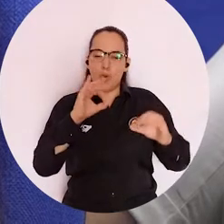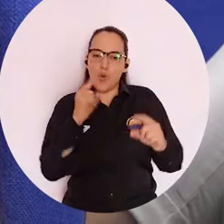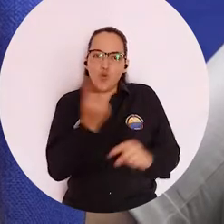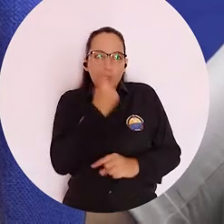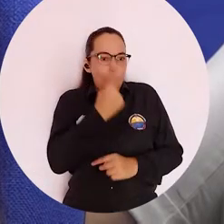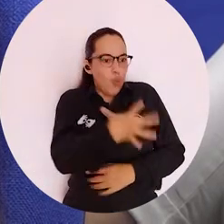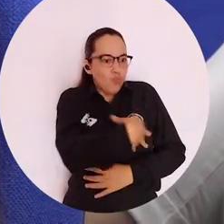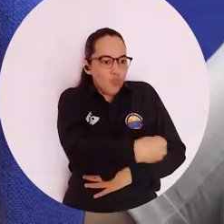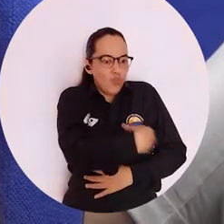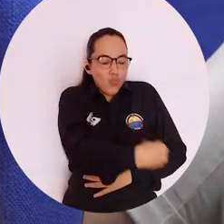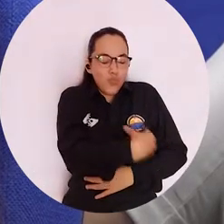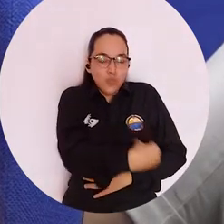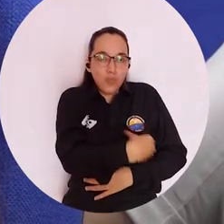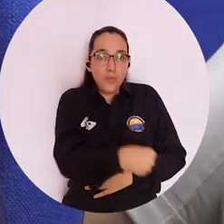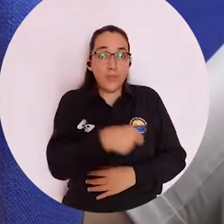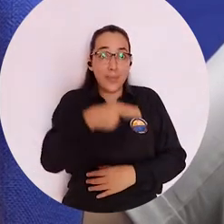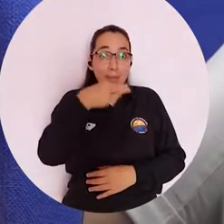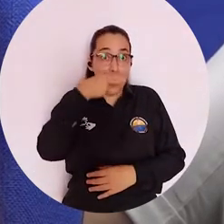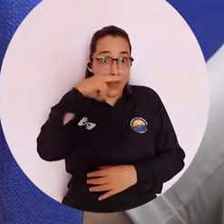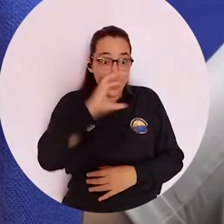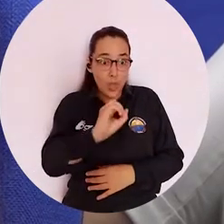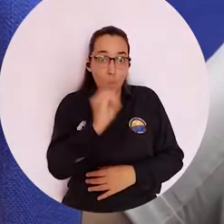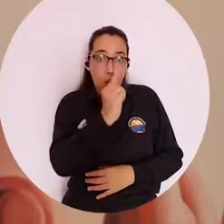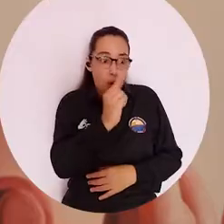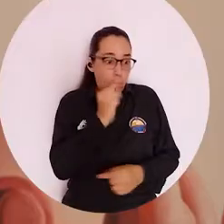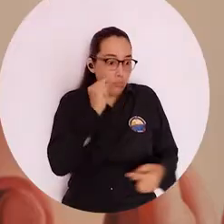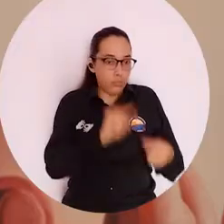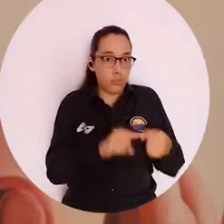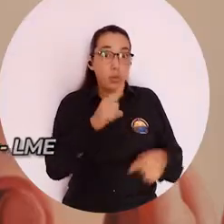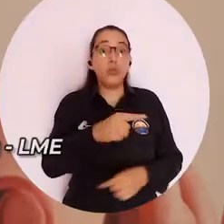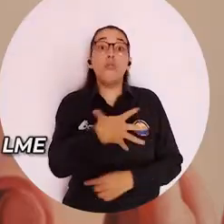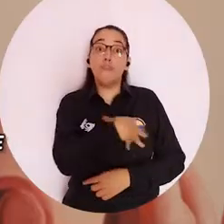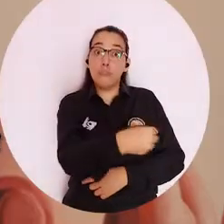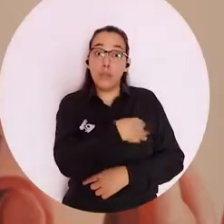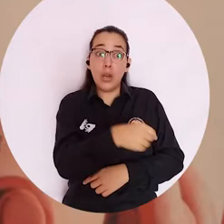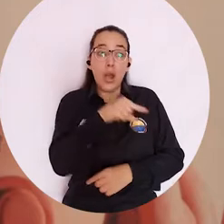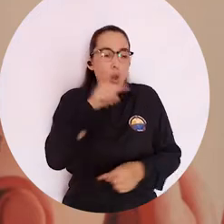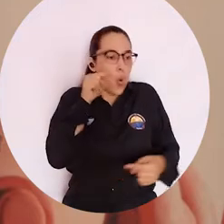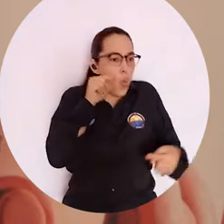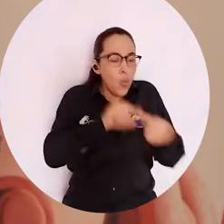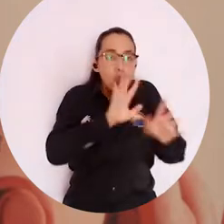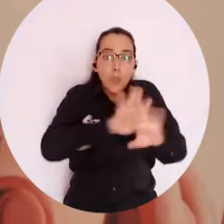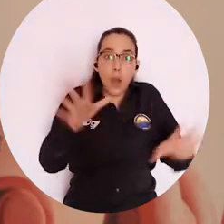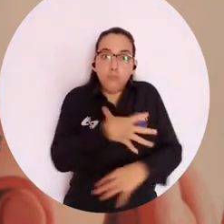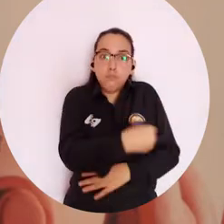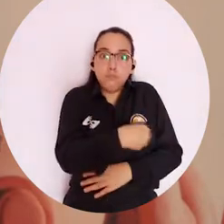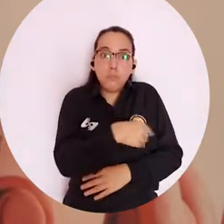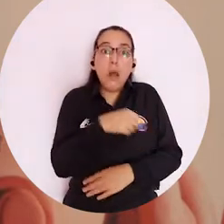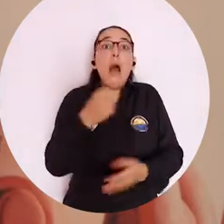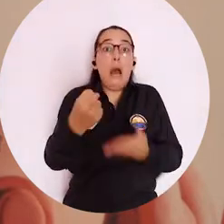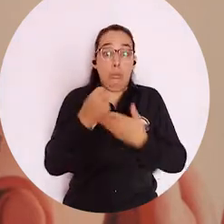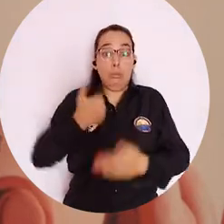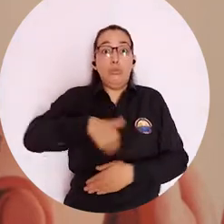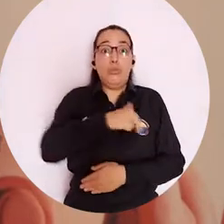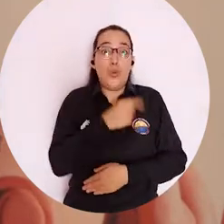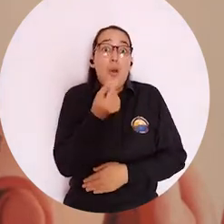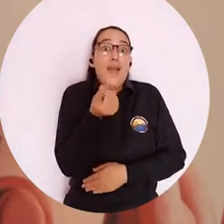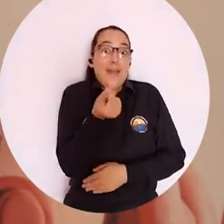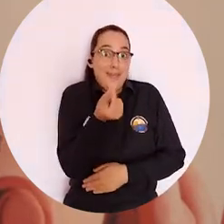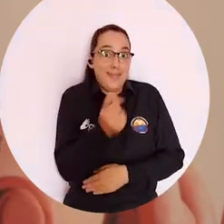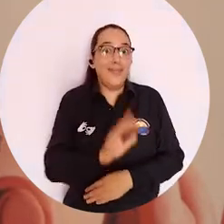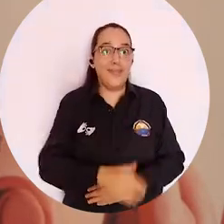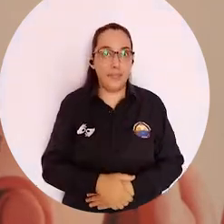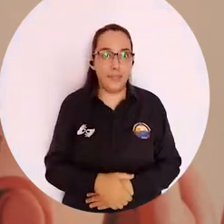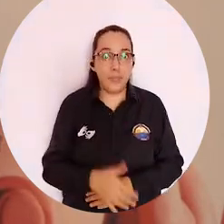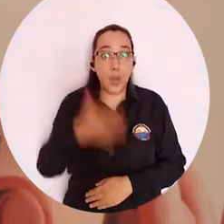exclusiva. Con el niño fue totalmente exclusiva. Esto de la leche materna exclusiva también ayuda a uno en la parte económica